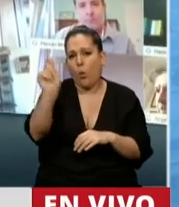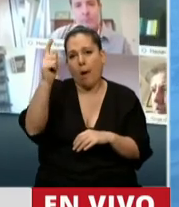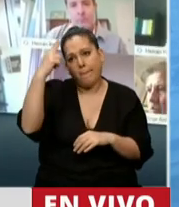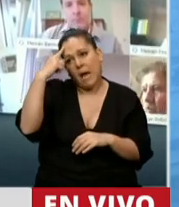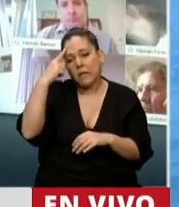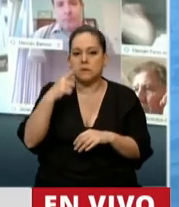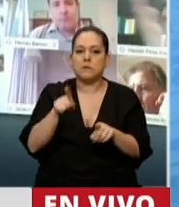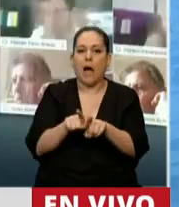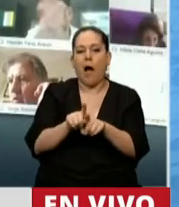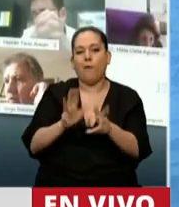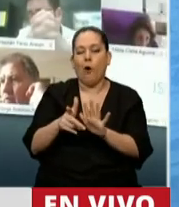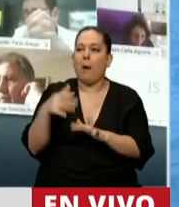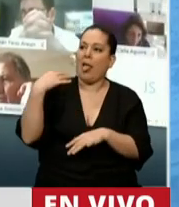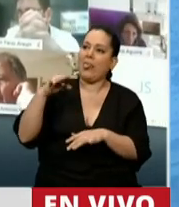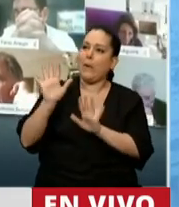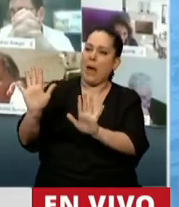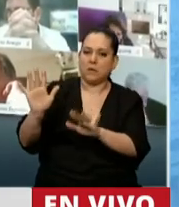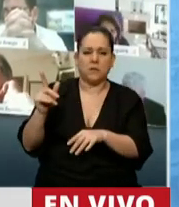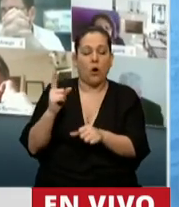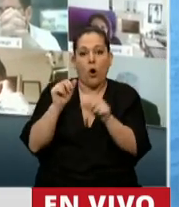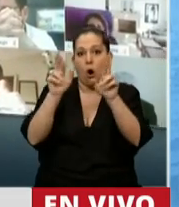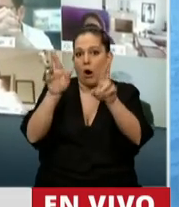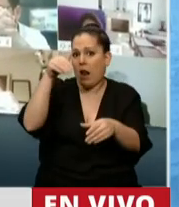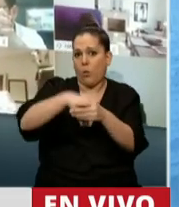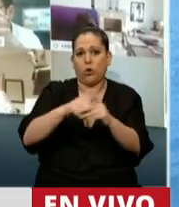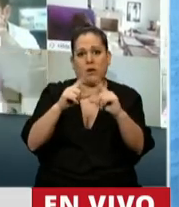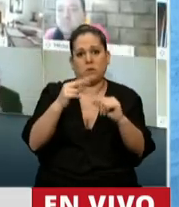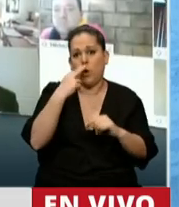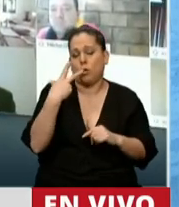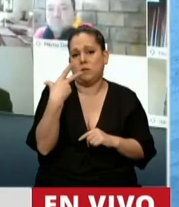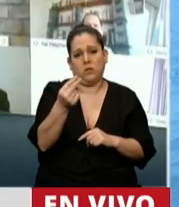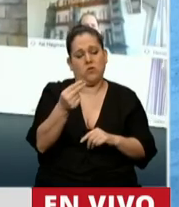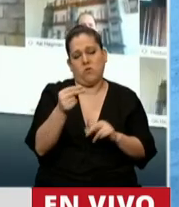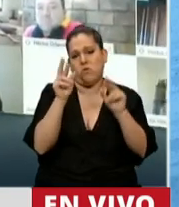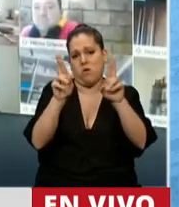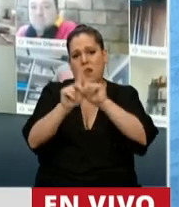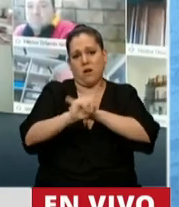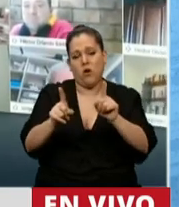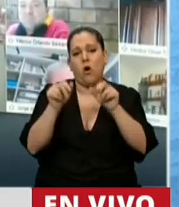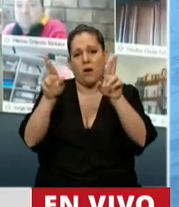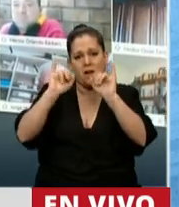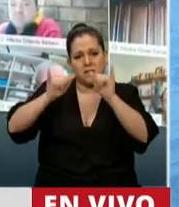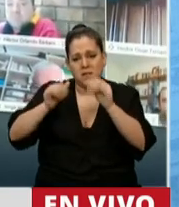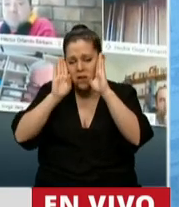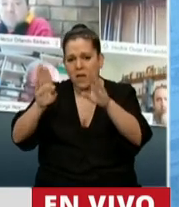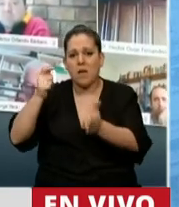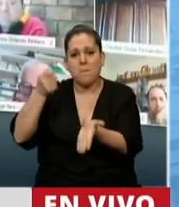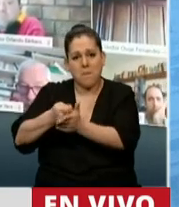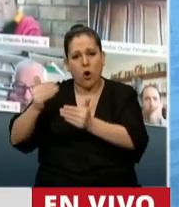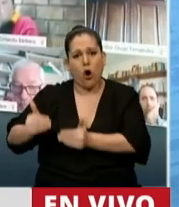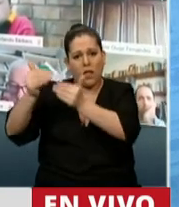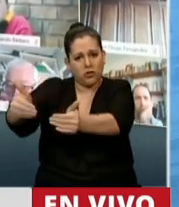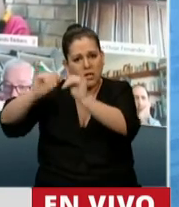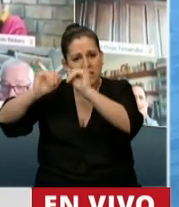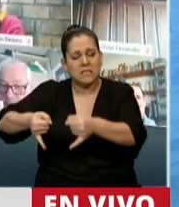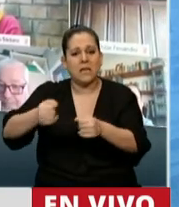dando esta señal. Porque no se le está dando, porque no lo podemos hacer. Ojalá no lo votemos y ojalá trabajemos por la moratoria y porque todas las empresas que necesitan